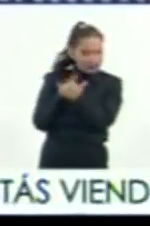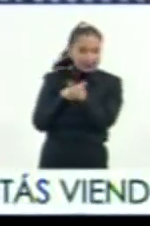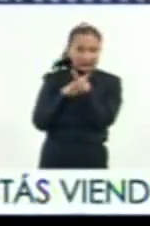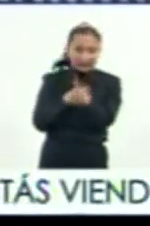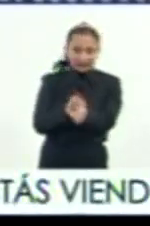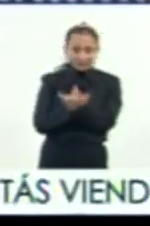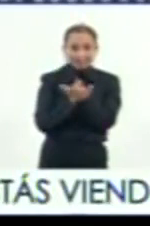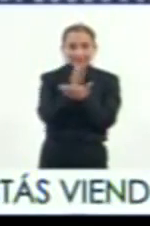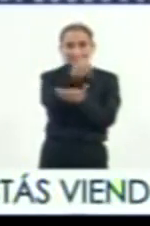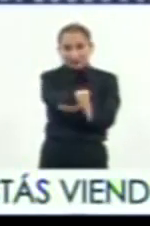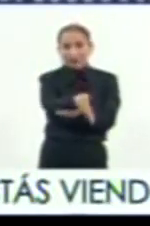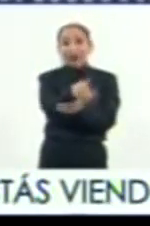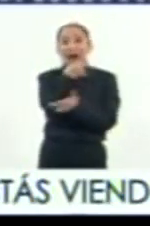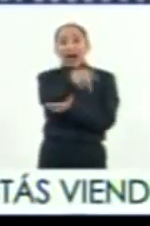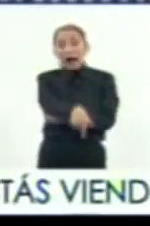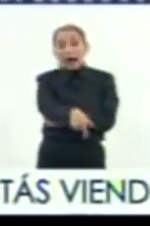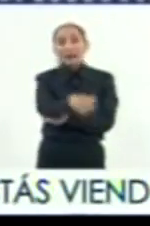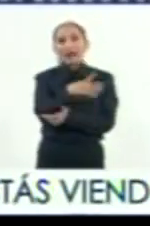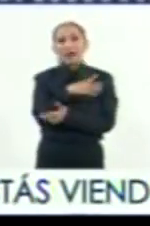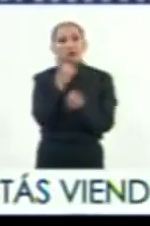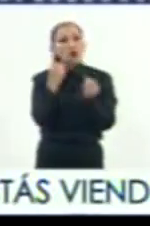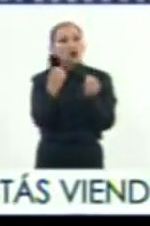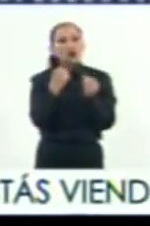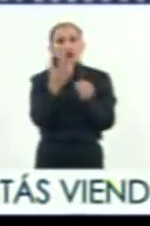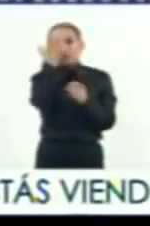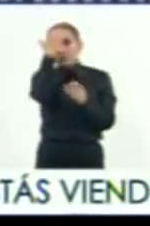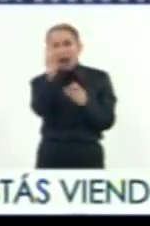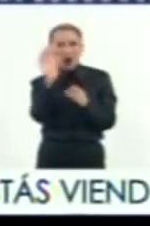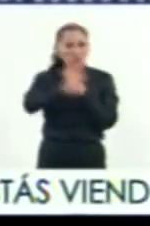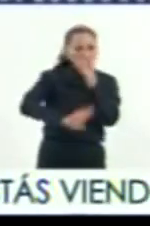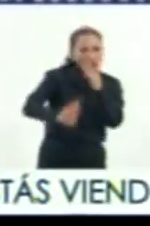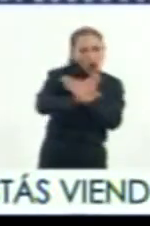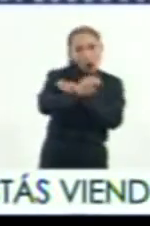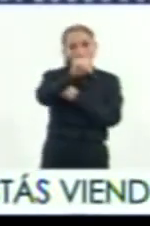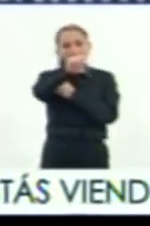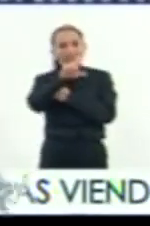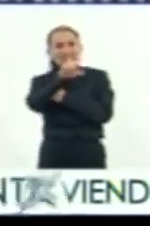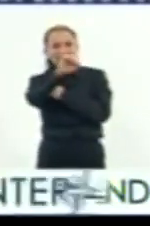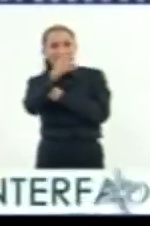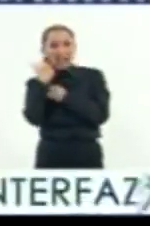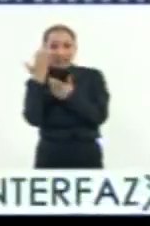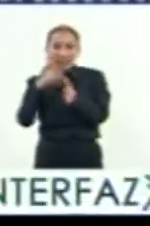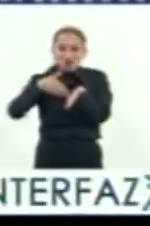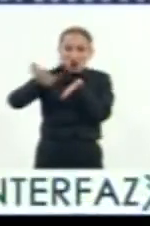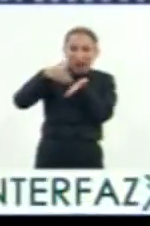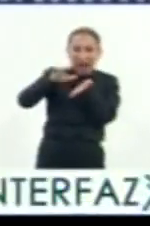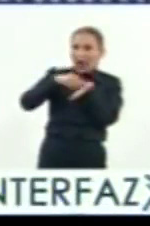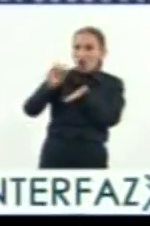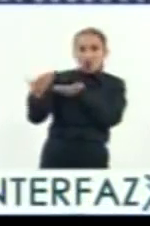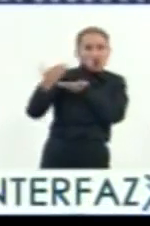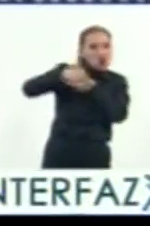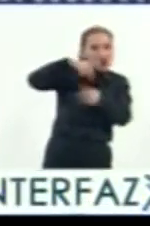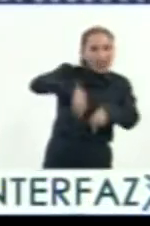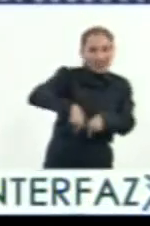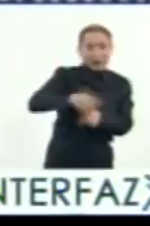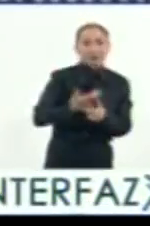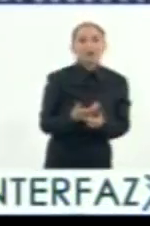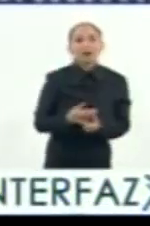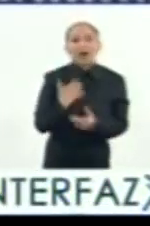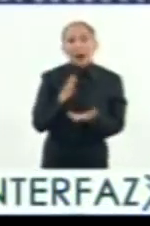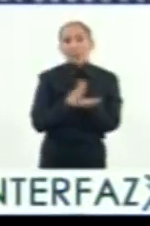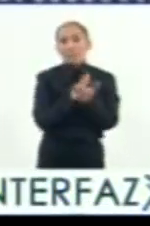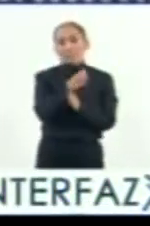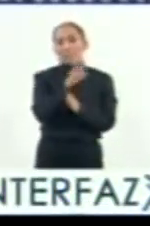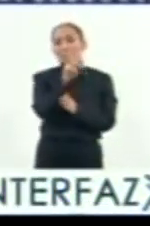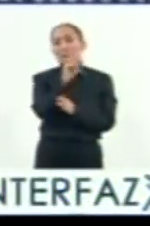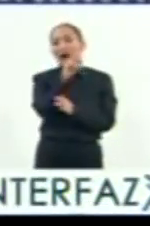ahí le pusieron muchos magos y brujos los mexicas para que no pudiera pasar. Entonces, paso